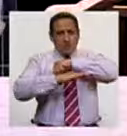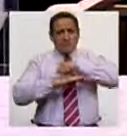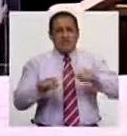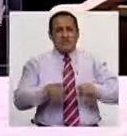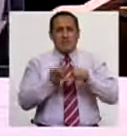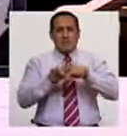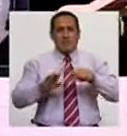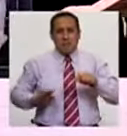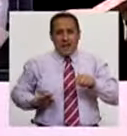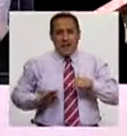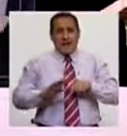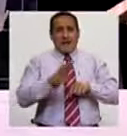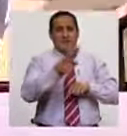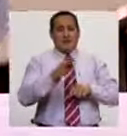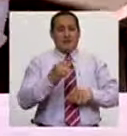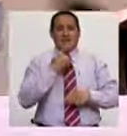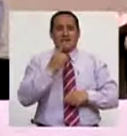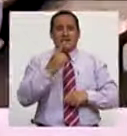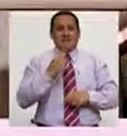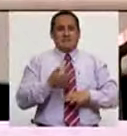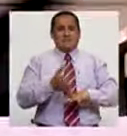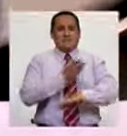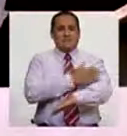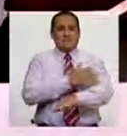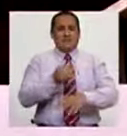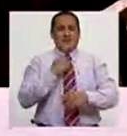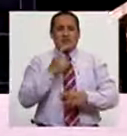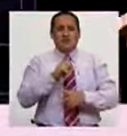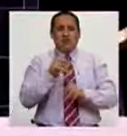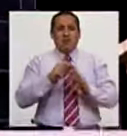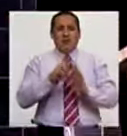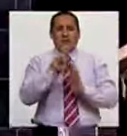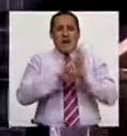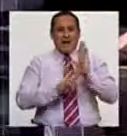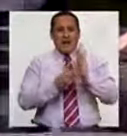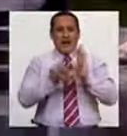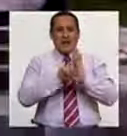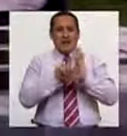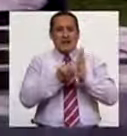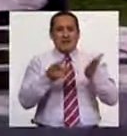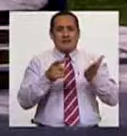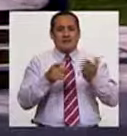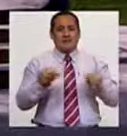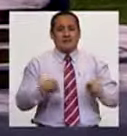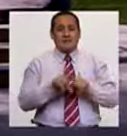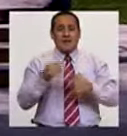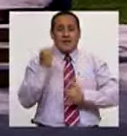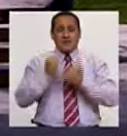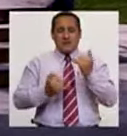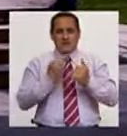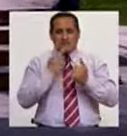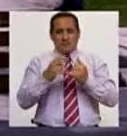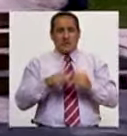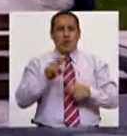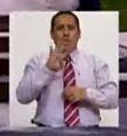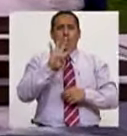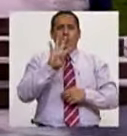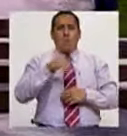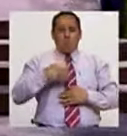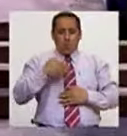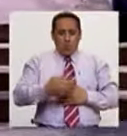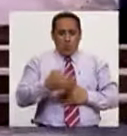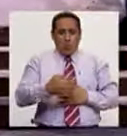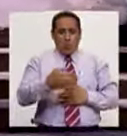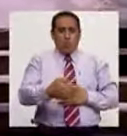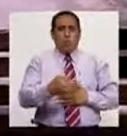tercero, hay una rampa, pero totalmente antirreglamentaria, en el final, y me reciben cuatro gradas de